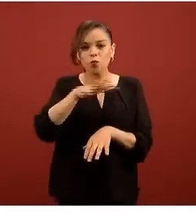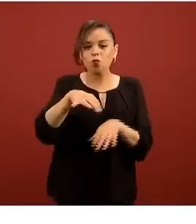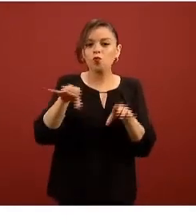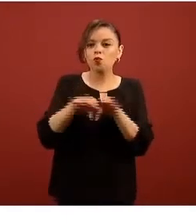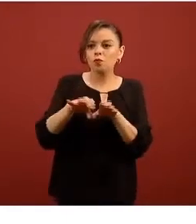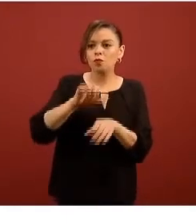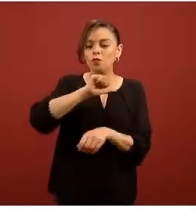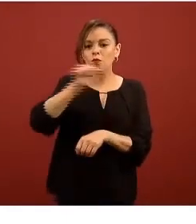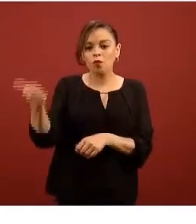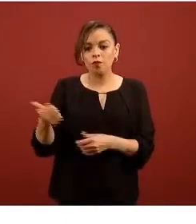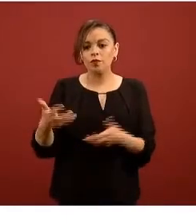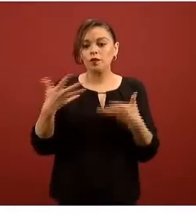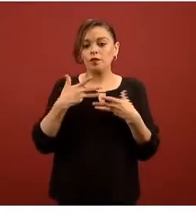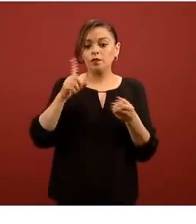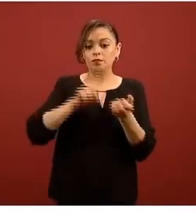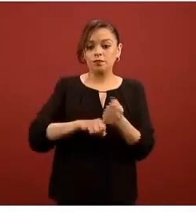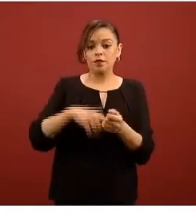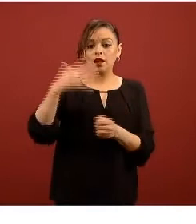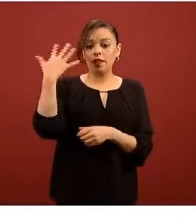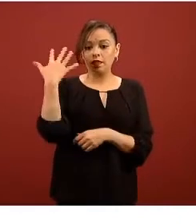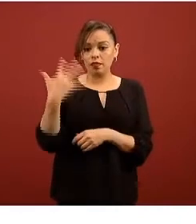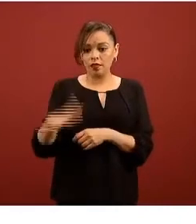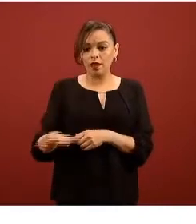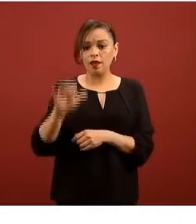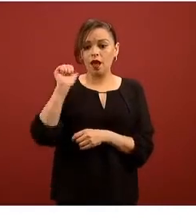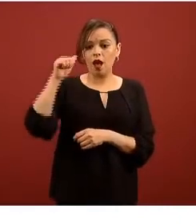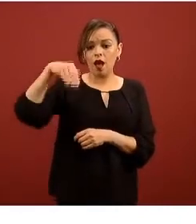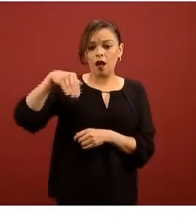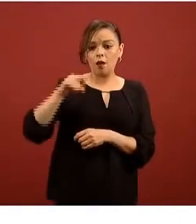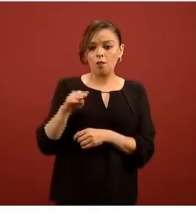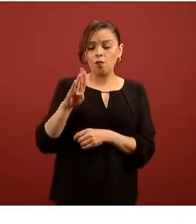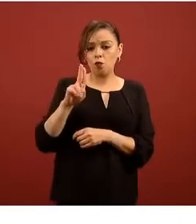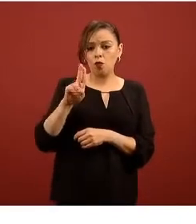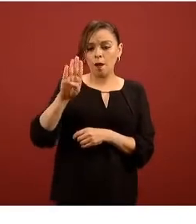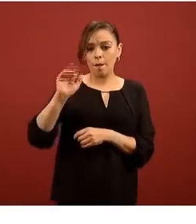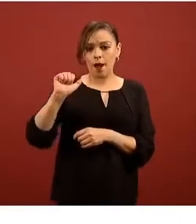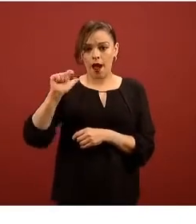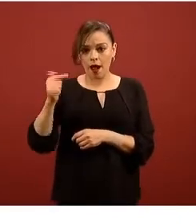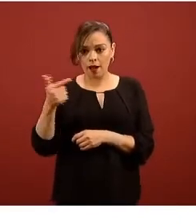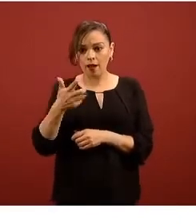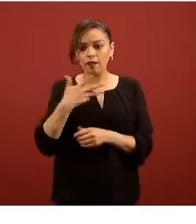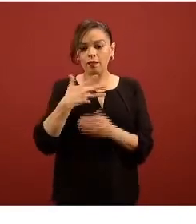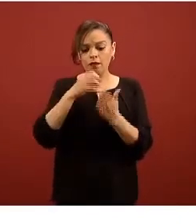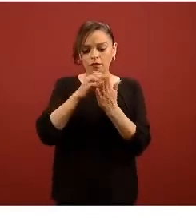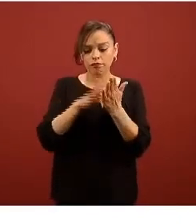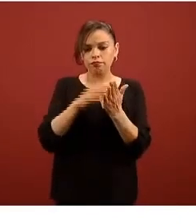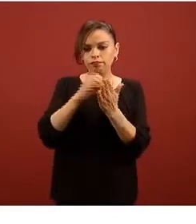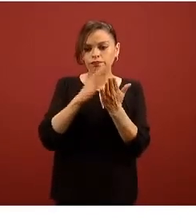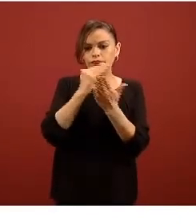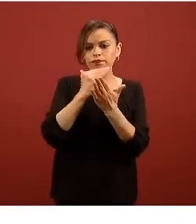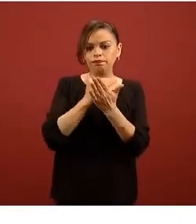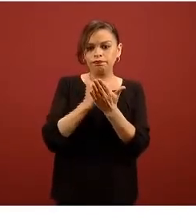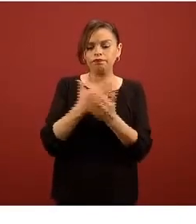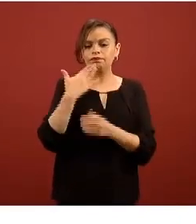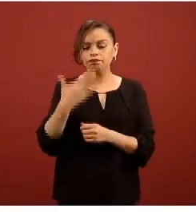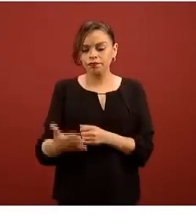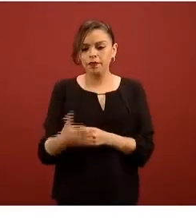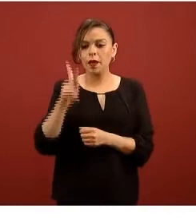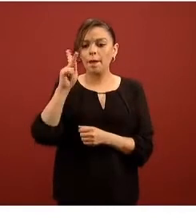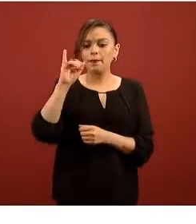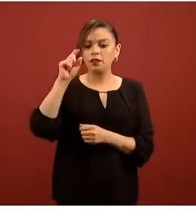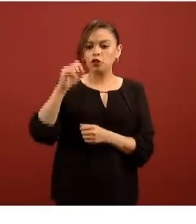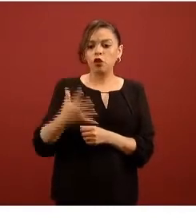10 de AMBUVAC que hemos revisado que cumplen grosso modo las especificaciones 5 de pistón 2 de turbina